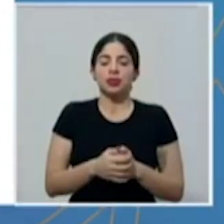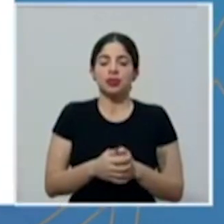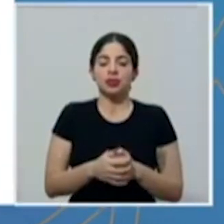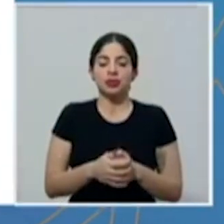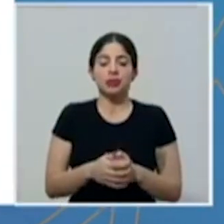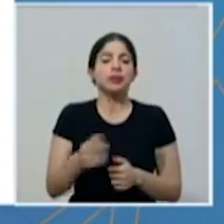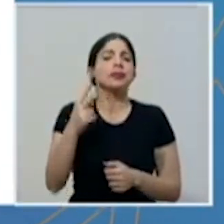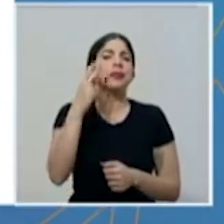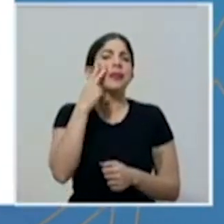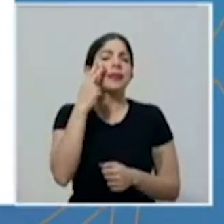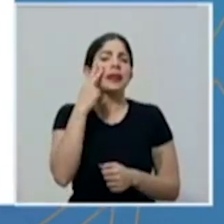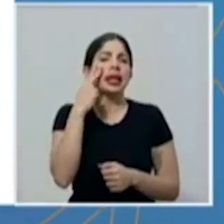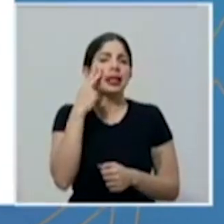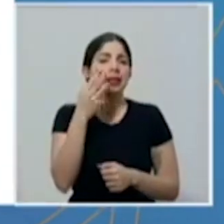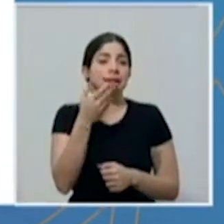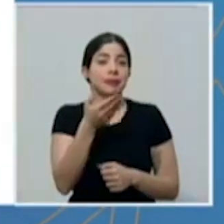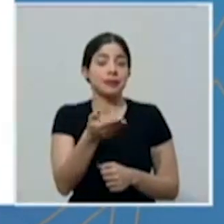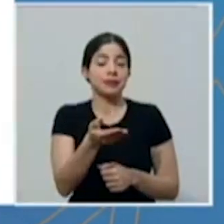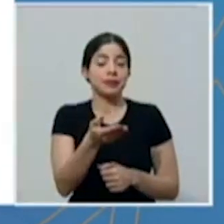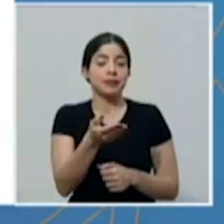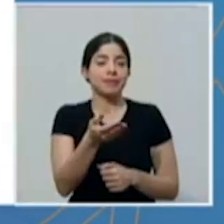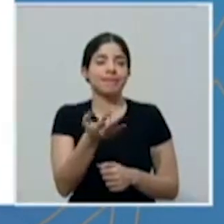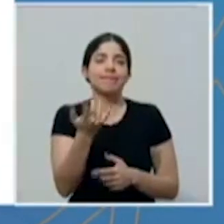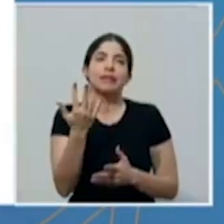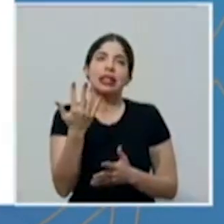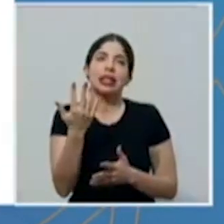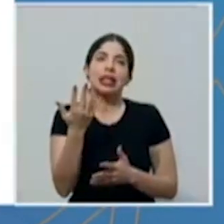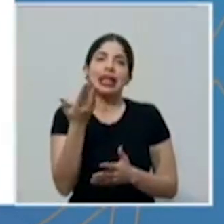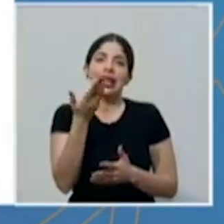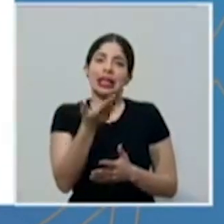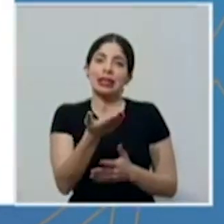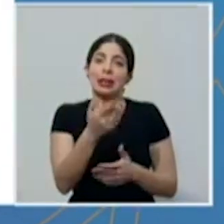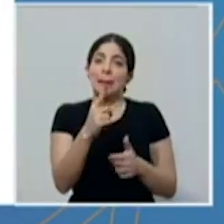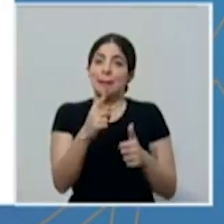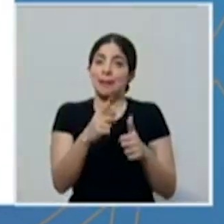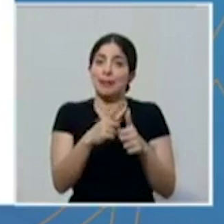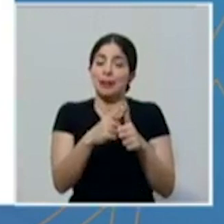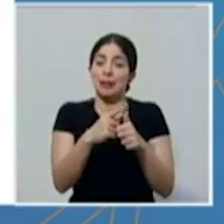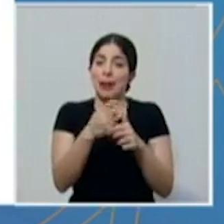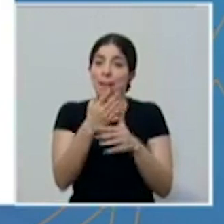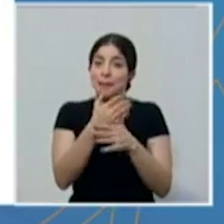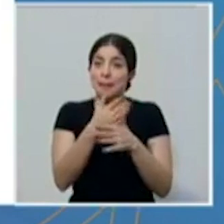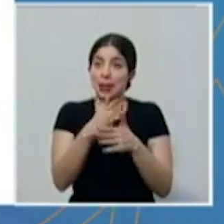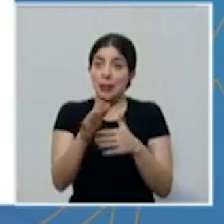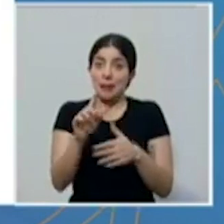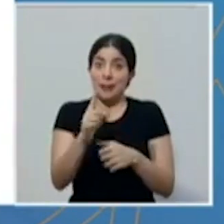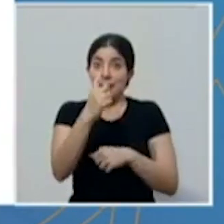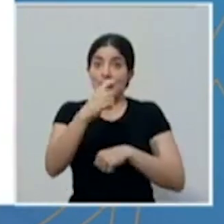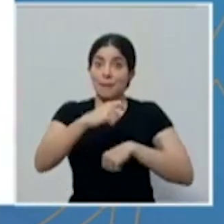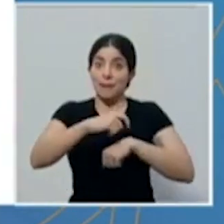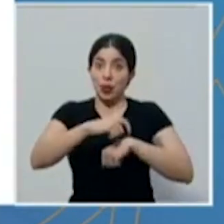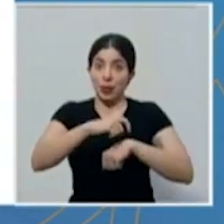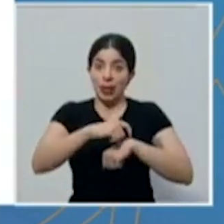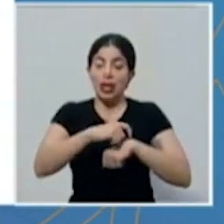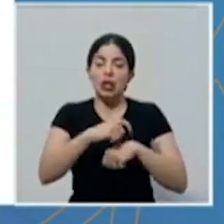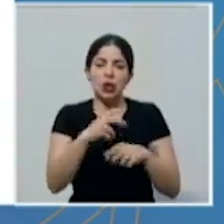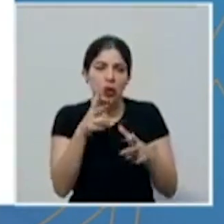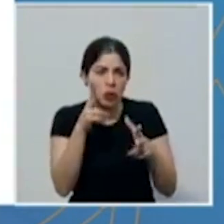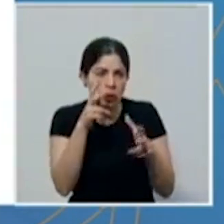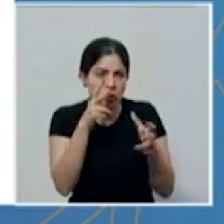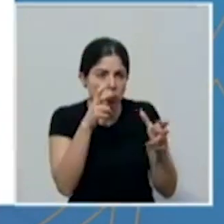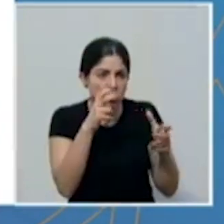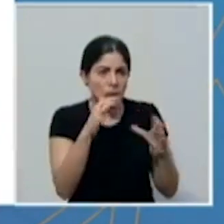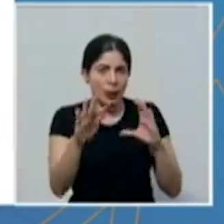Vieron que en esta, cuando, esta primera fase, este primer momento de escucha y de recepción de